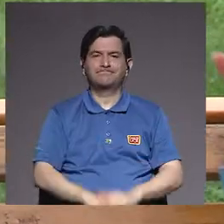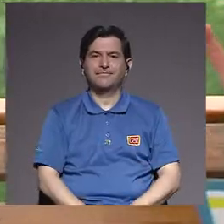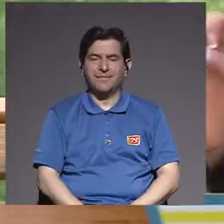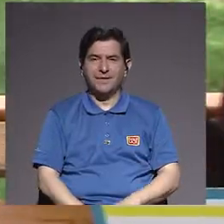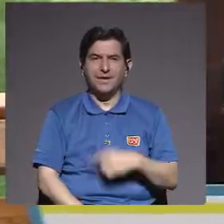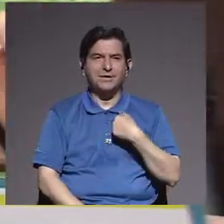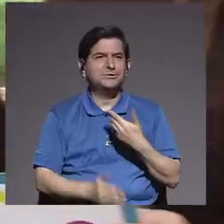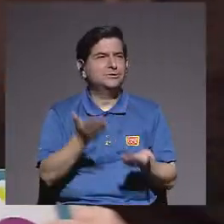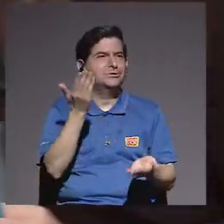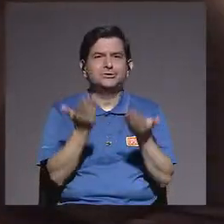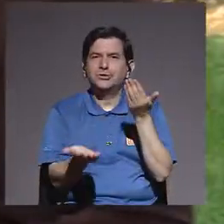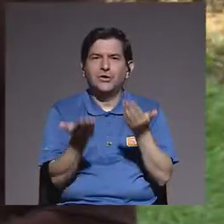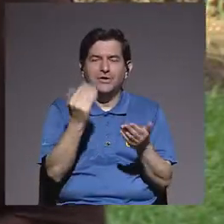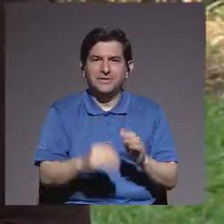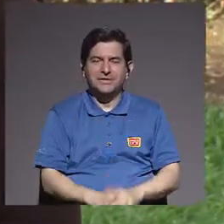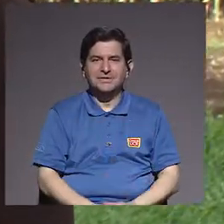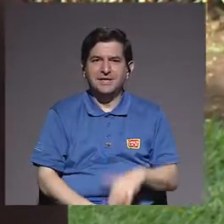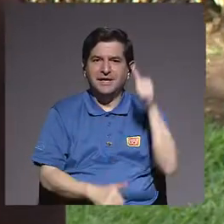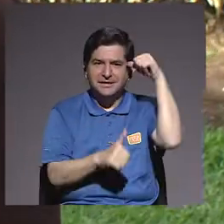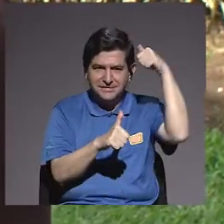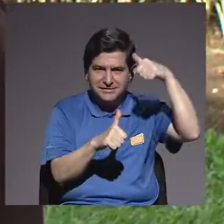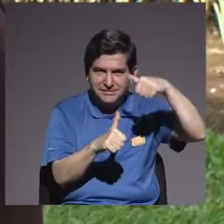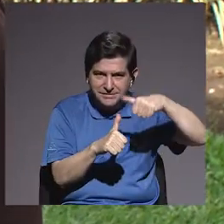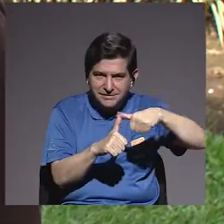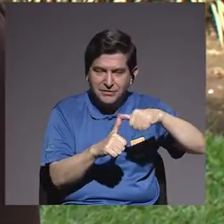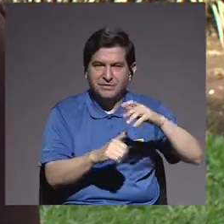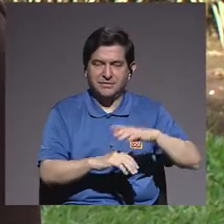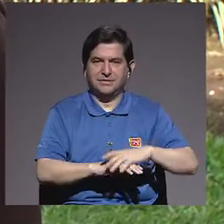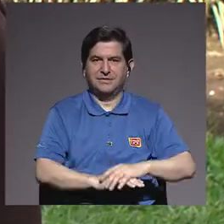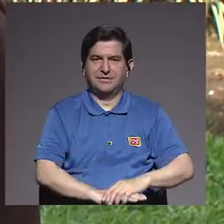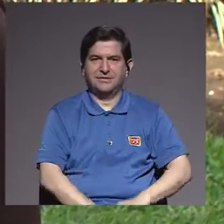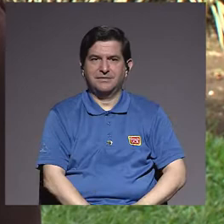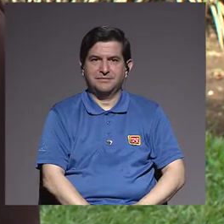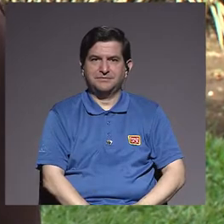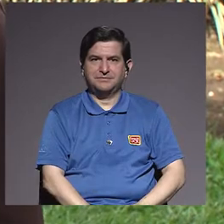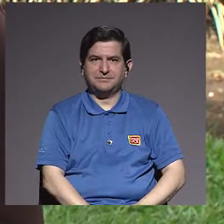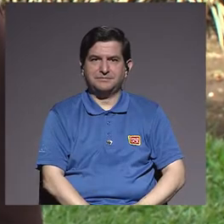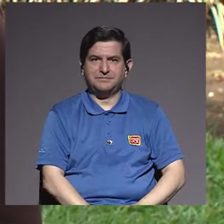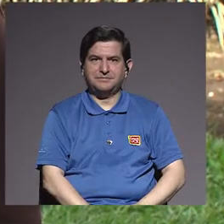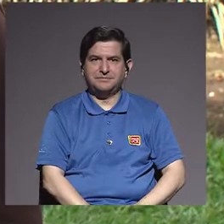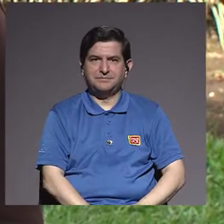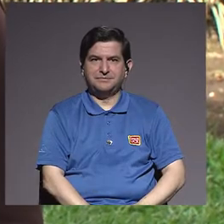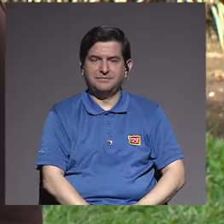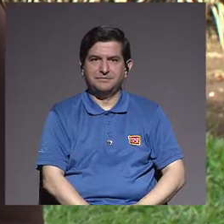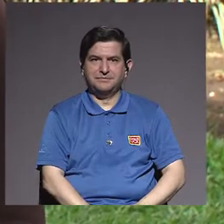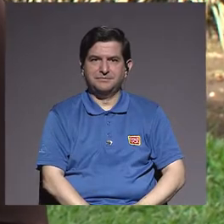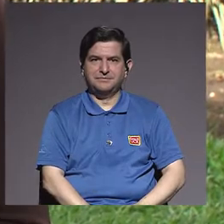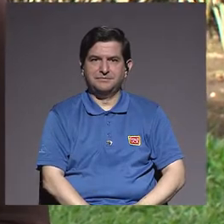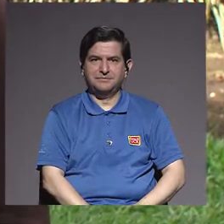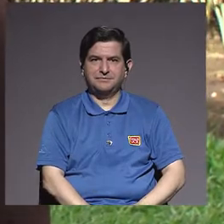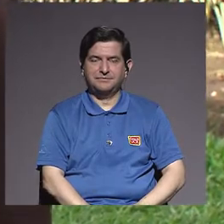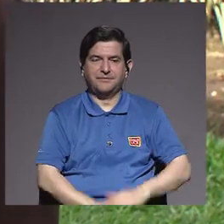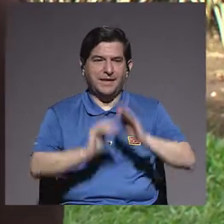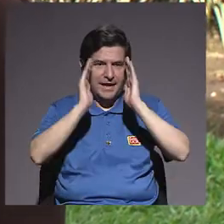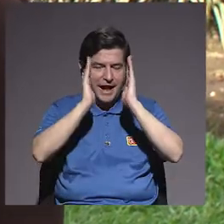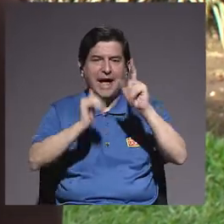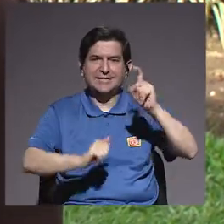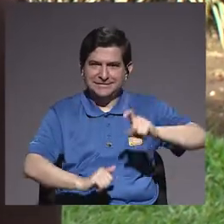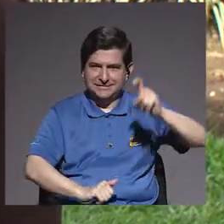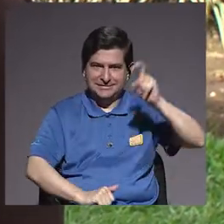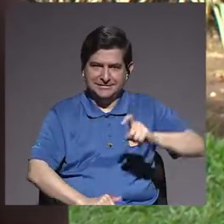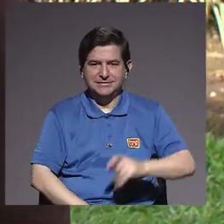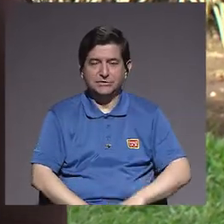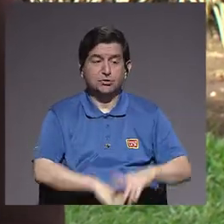Quería, pues tal vez nada más como retomar un poco, ¿verdad?, el llamar un poquito la atención